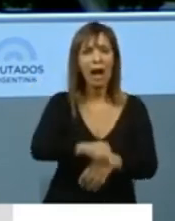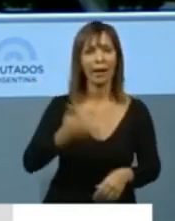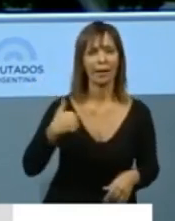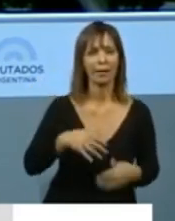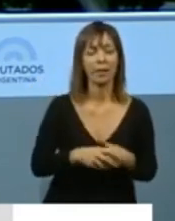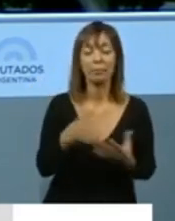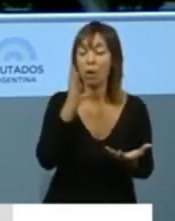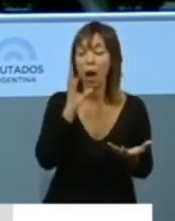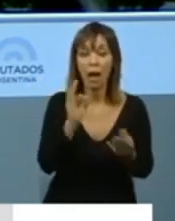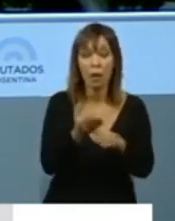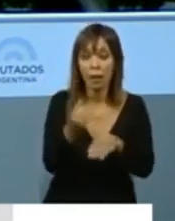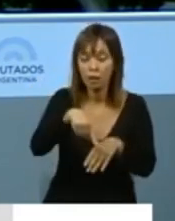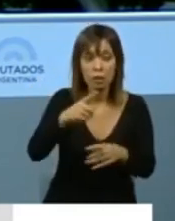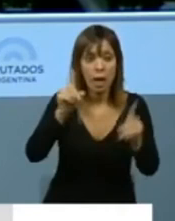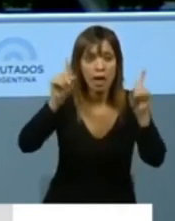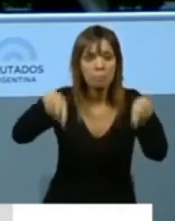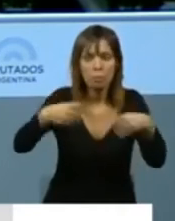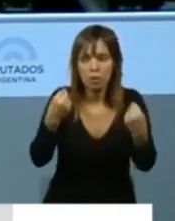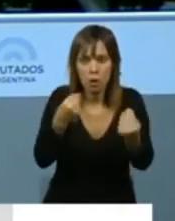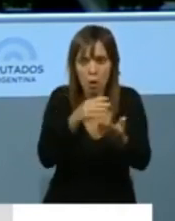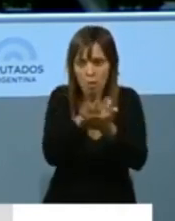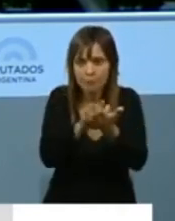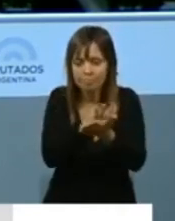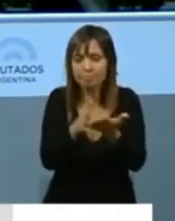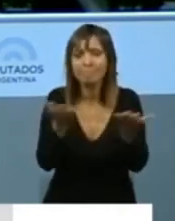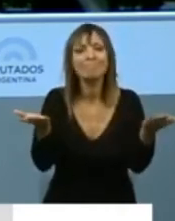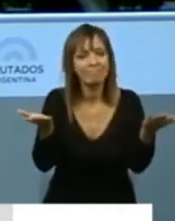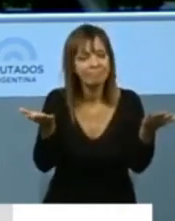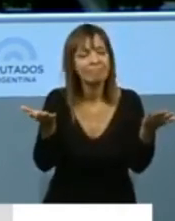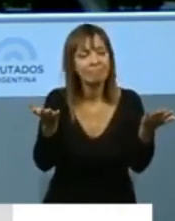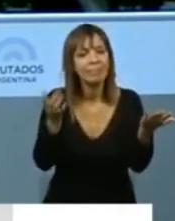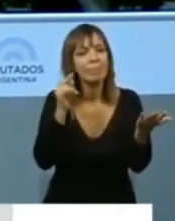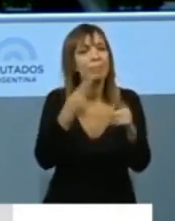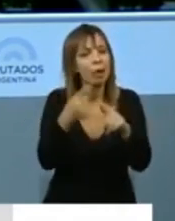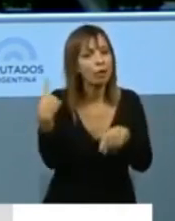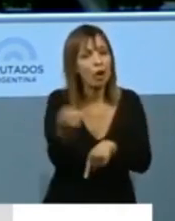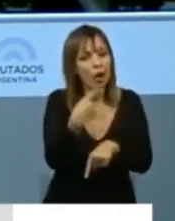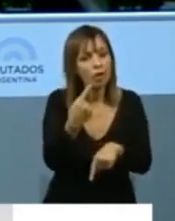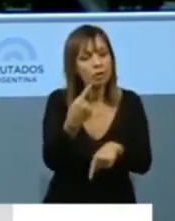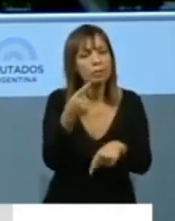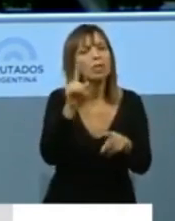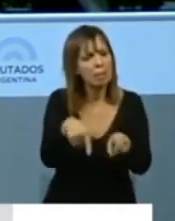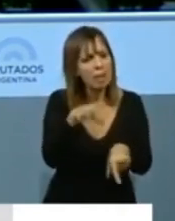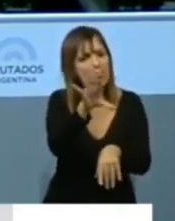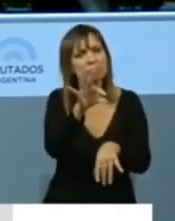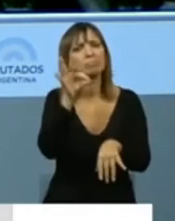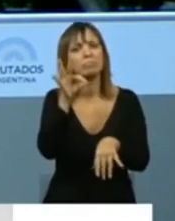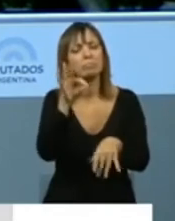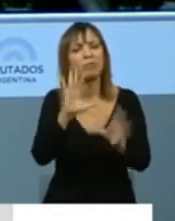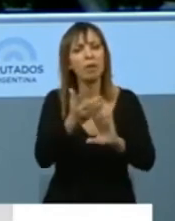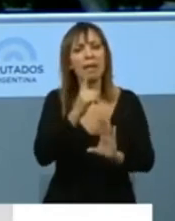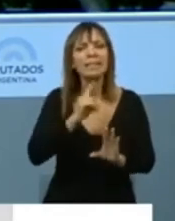nosotros sabía cómo poder afrontar. Pero sí rescatando la seriedad, el trabajo